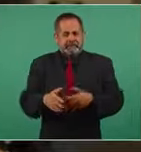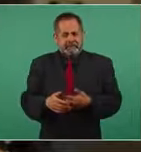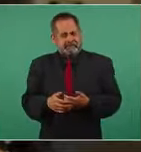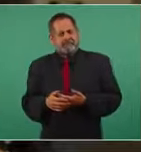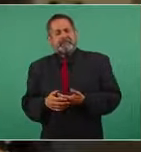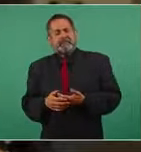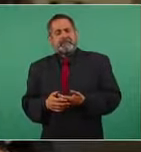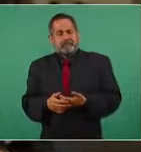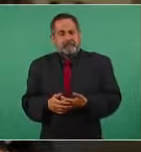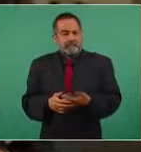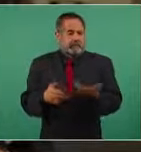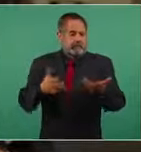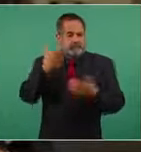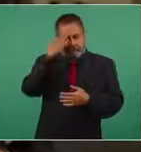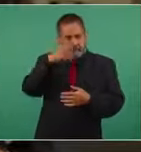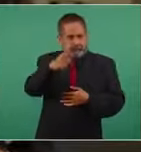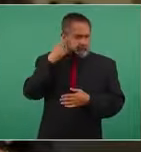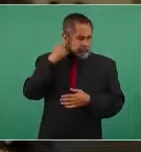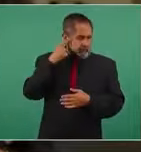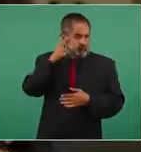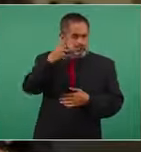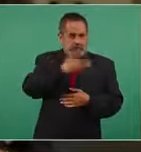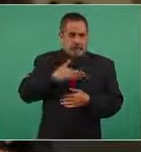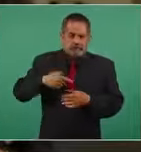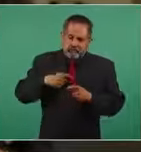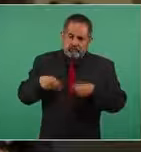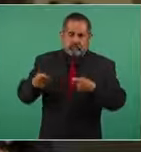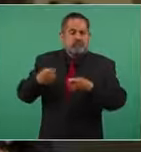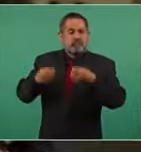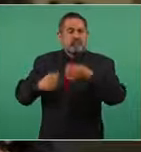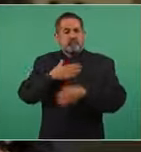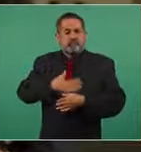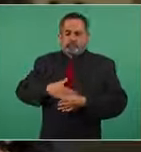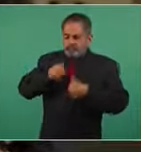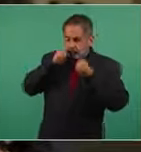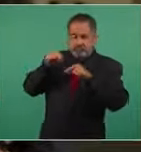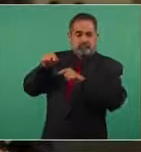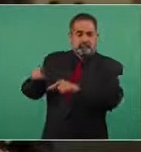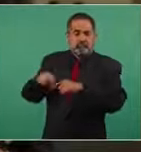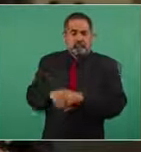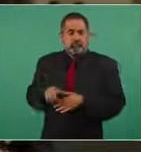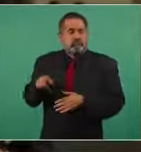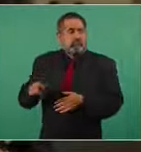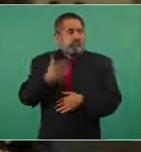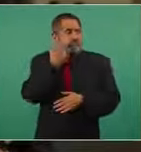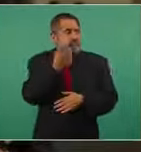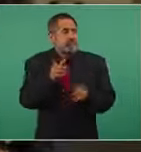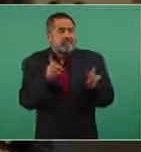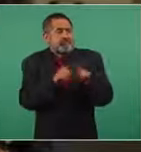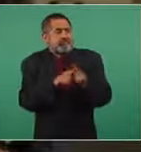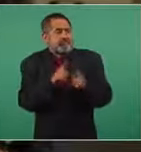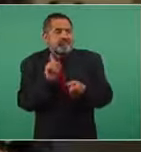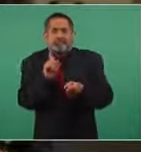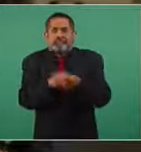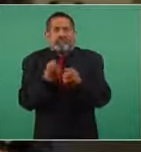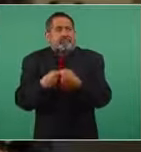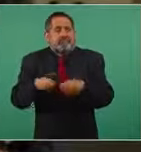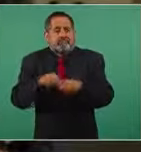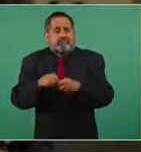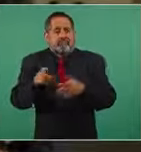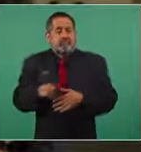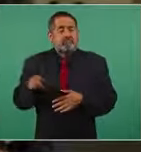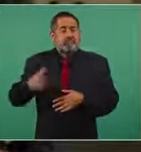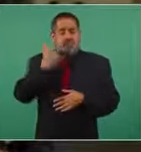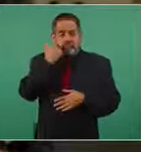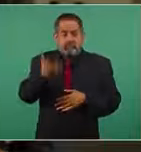su propósito de este mandato era brindar justicia y ellos lo único que piden es más hasta están